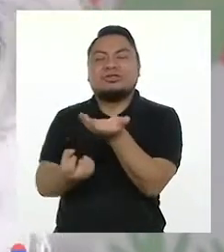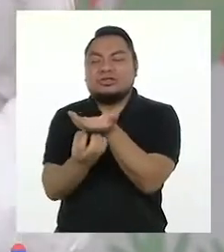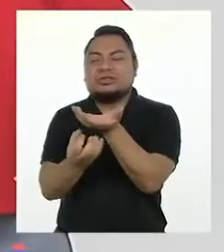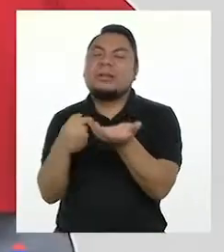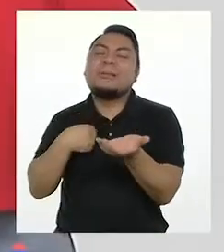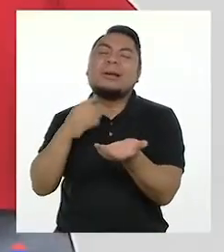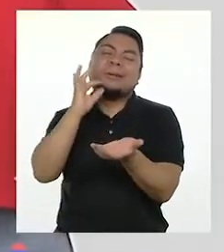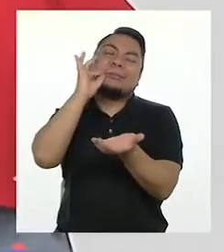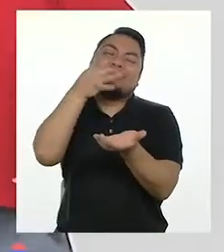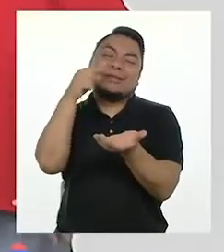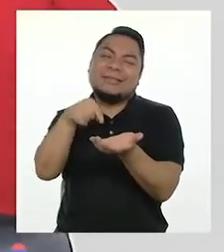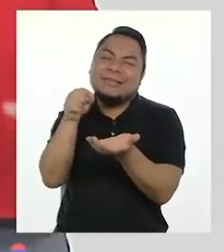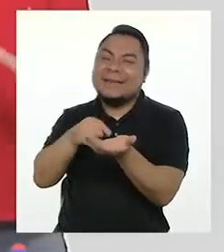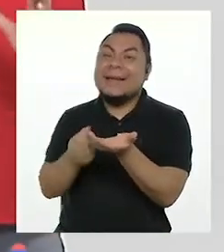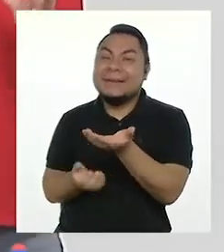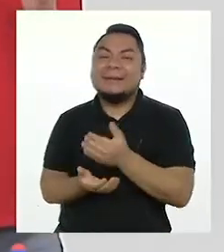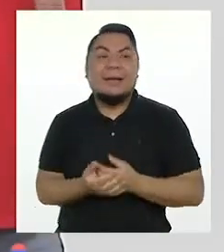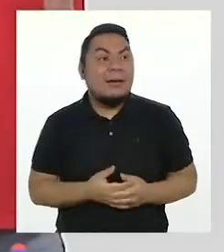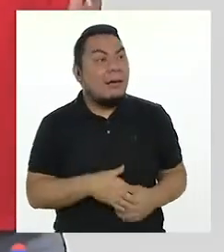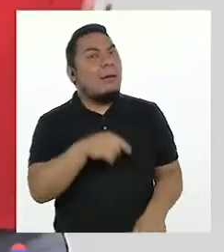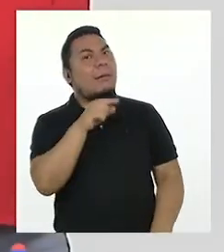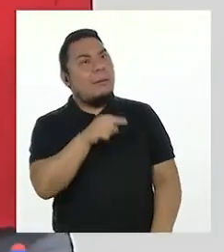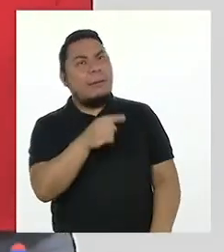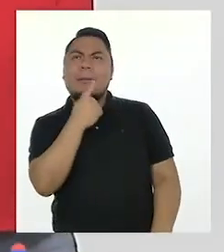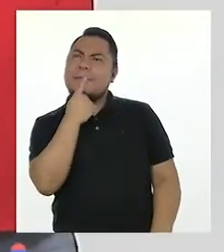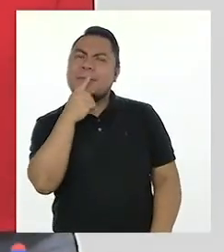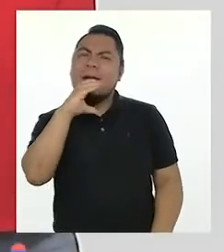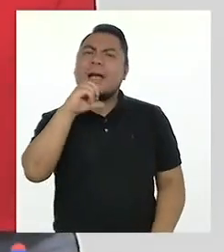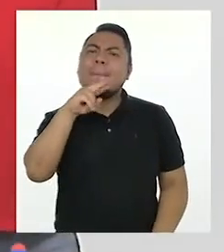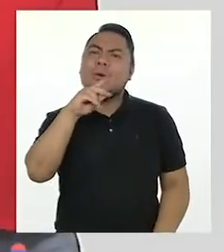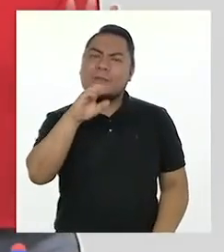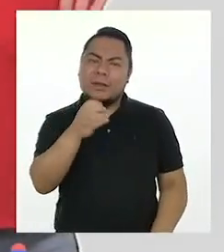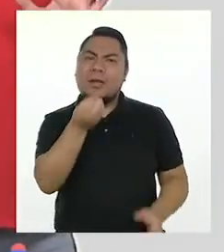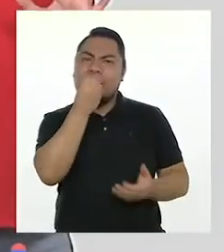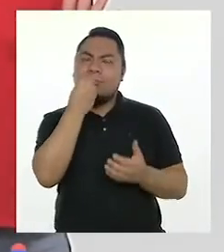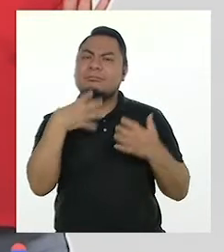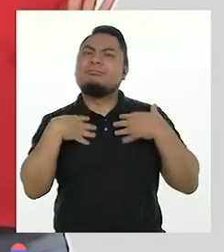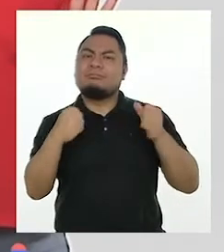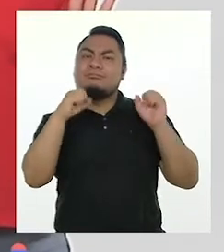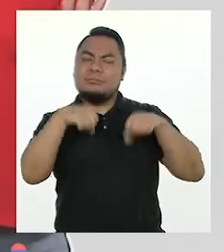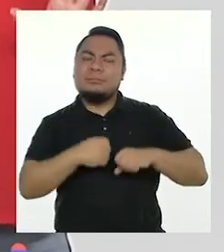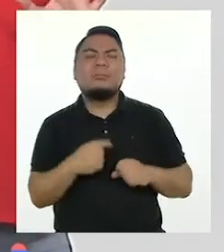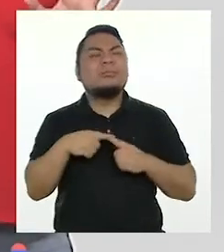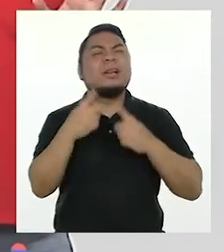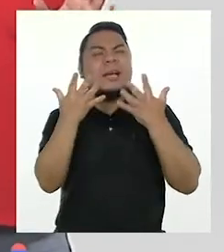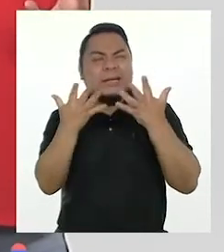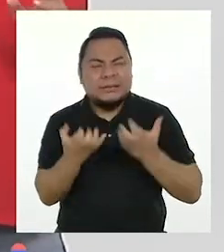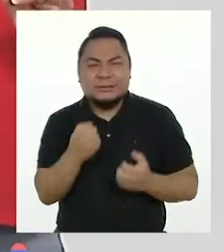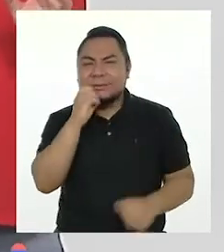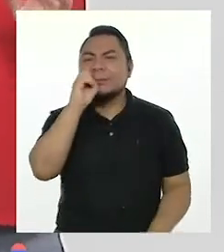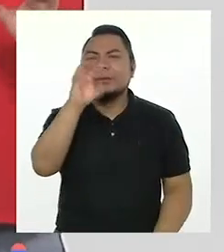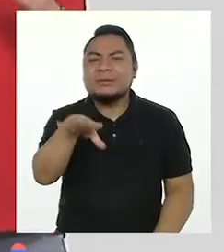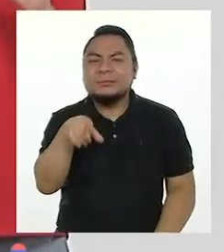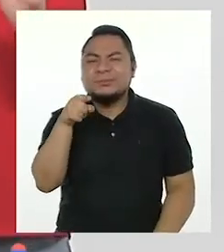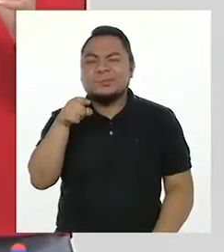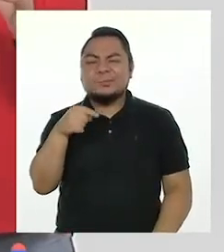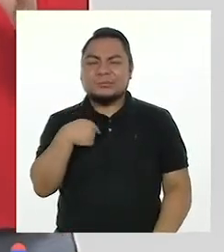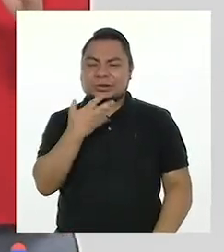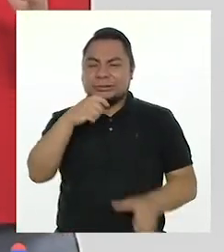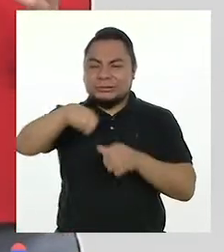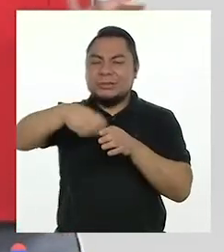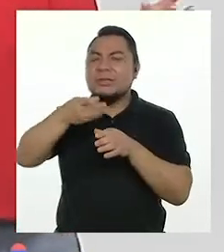desayuno! ¡Mmm! El camote es muy rico y muy saludable, pero quisiera hacerles un desayuno